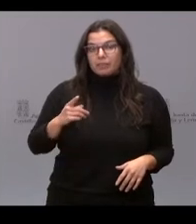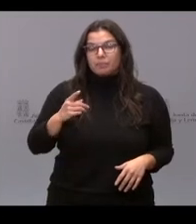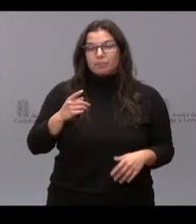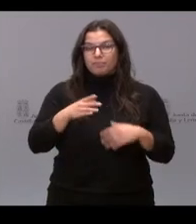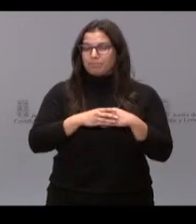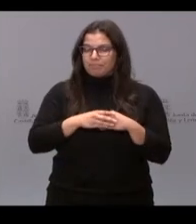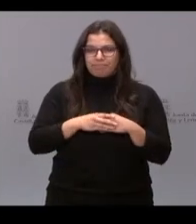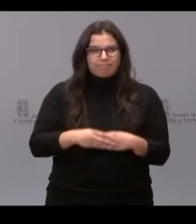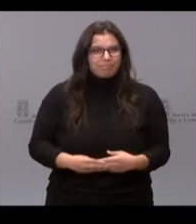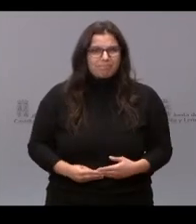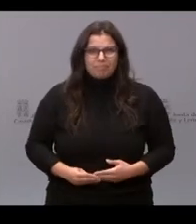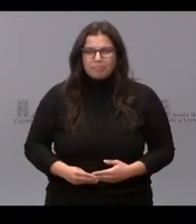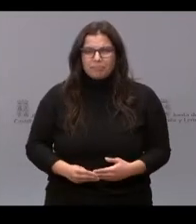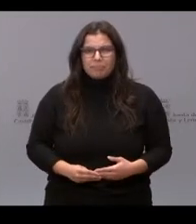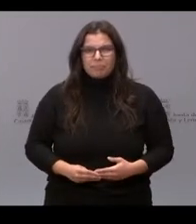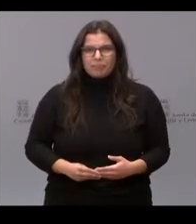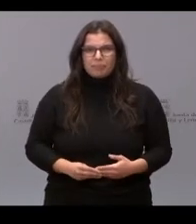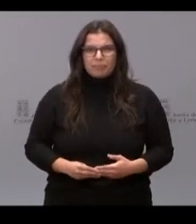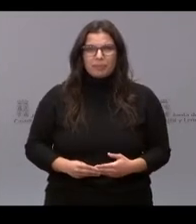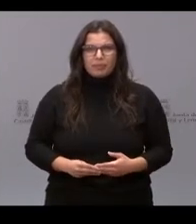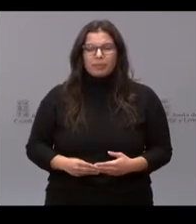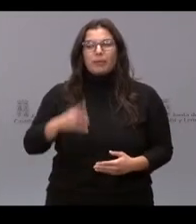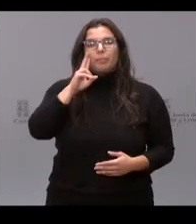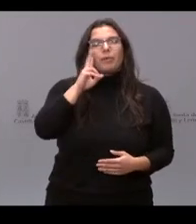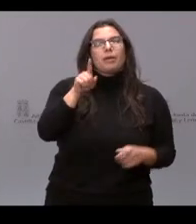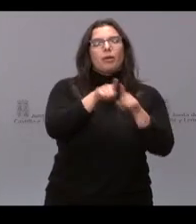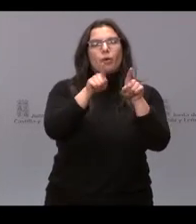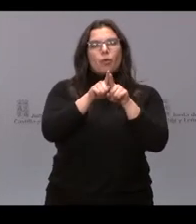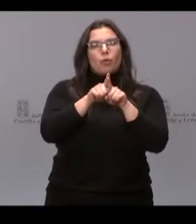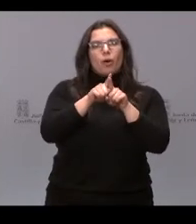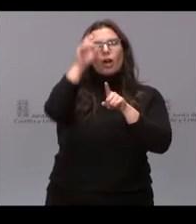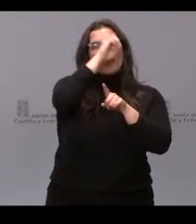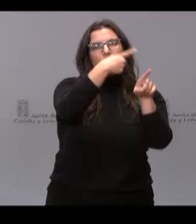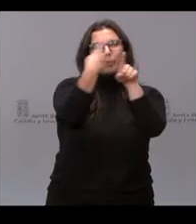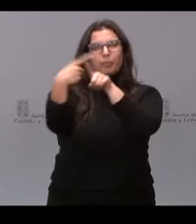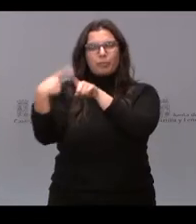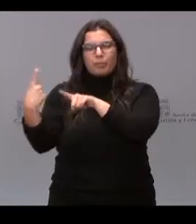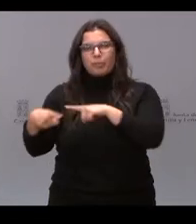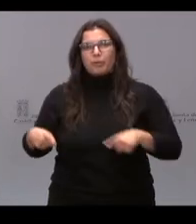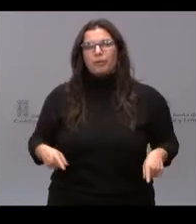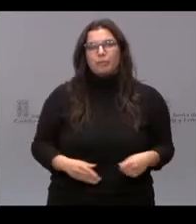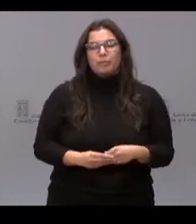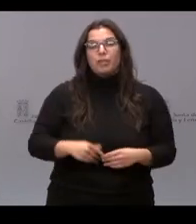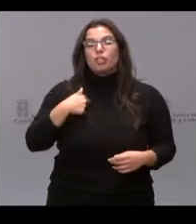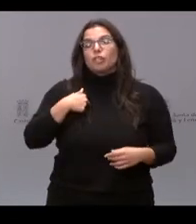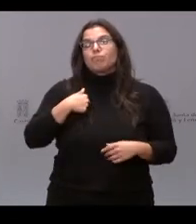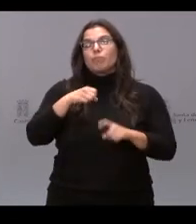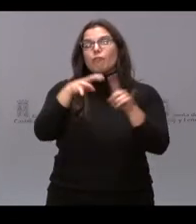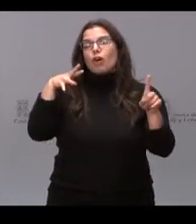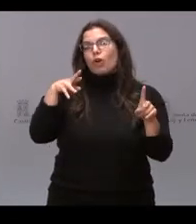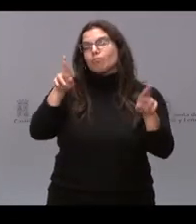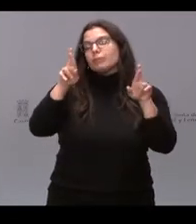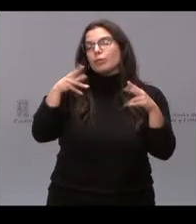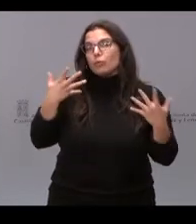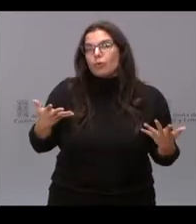que puedan dar otros puntos de vista diferentes a los míos. ¿Qué espero de este foro? ¿Qué espero que las